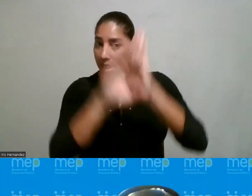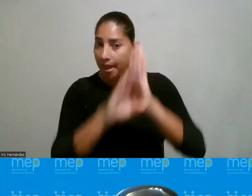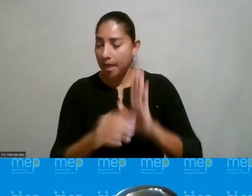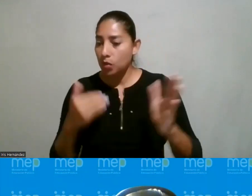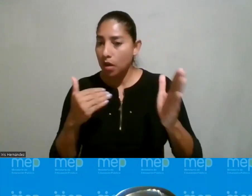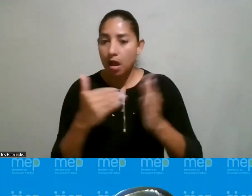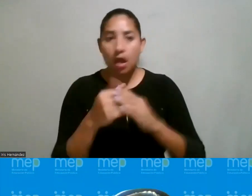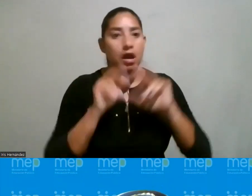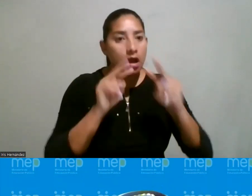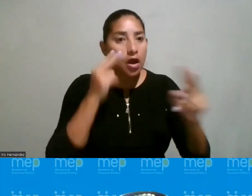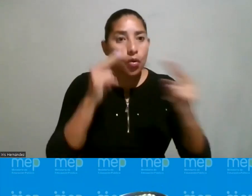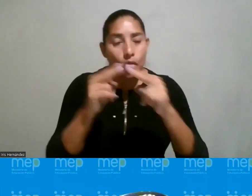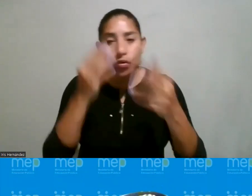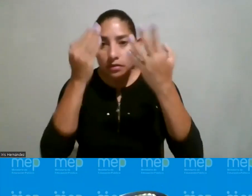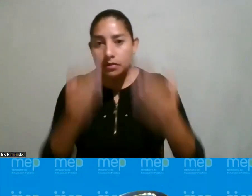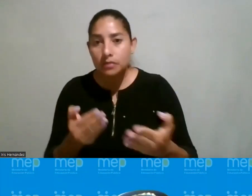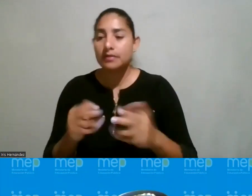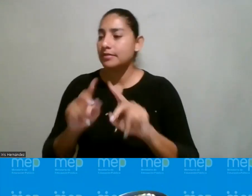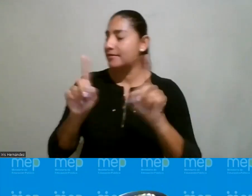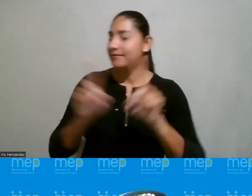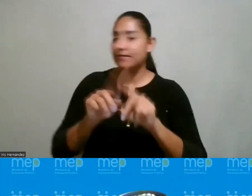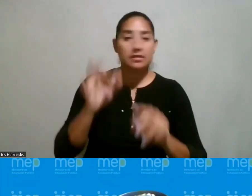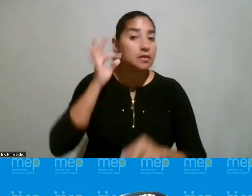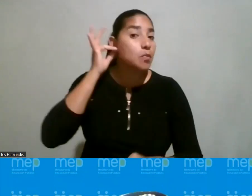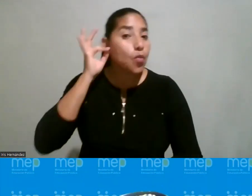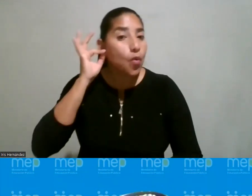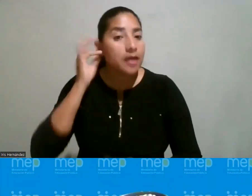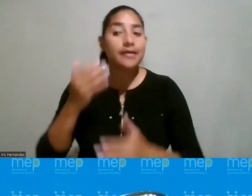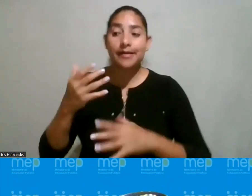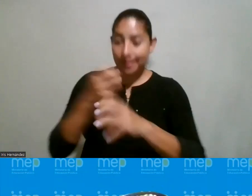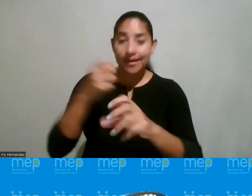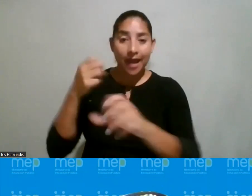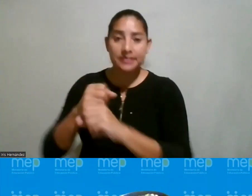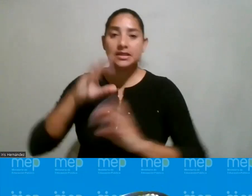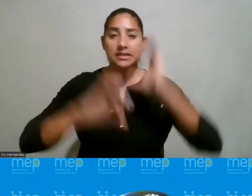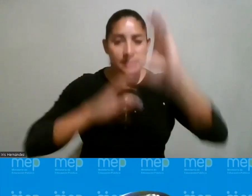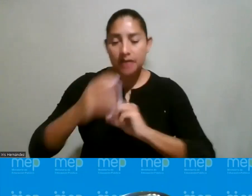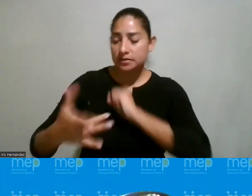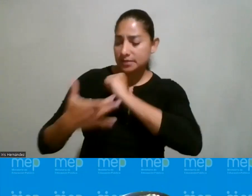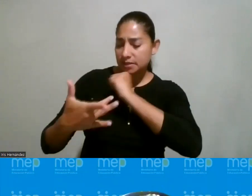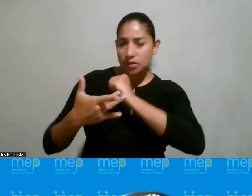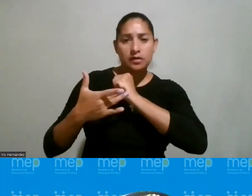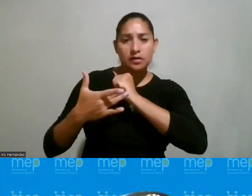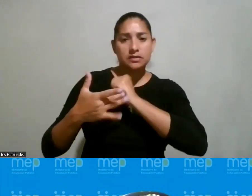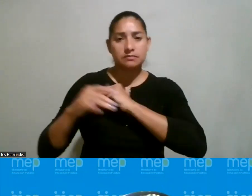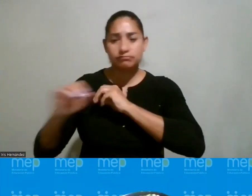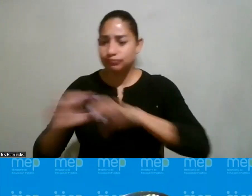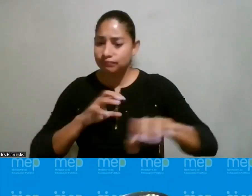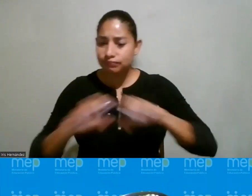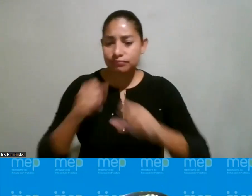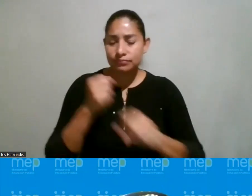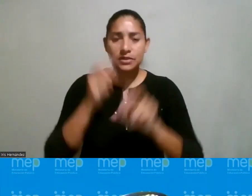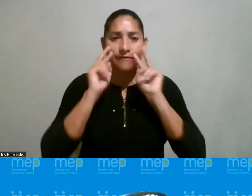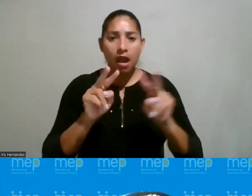acercándoles a las mujeres que hacen ciencia y tecnología y que se vean como